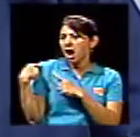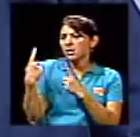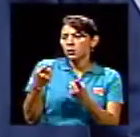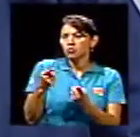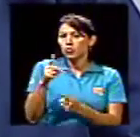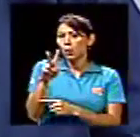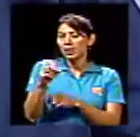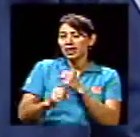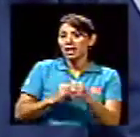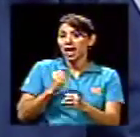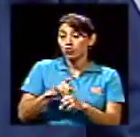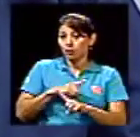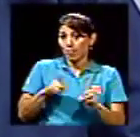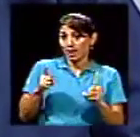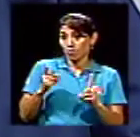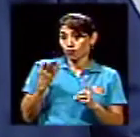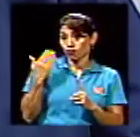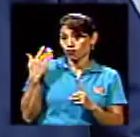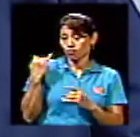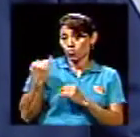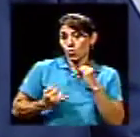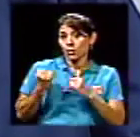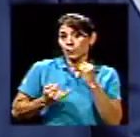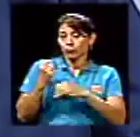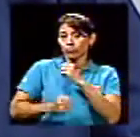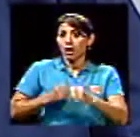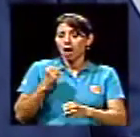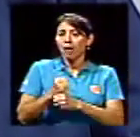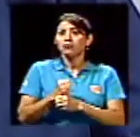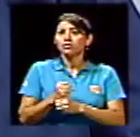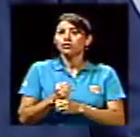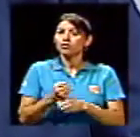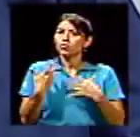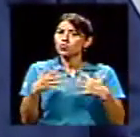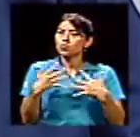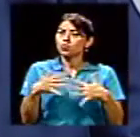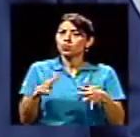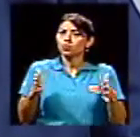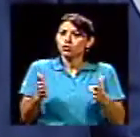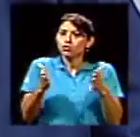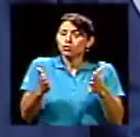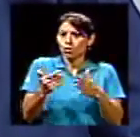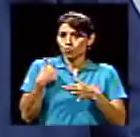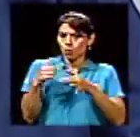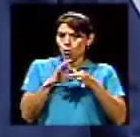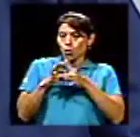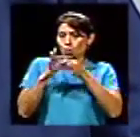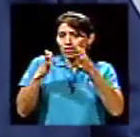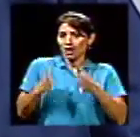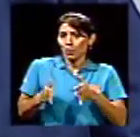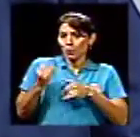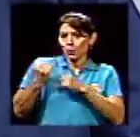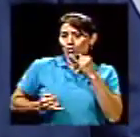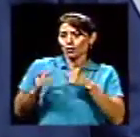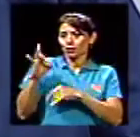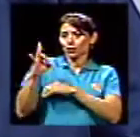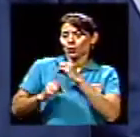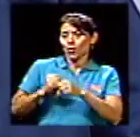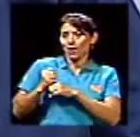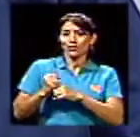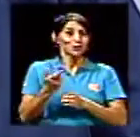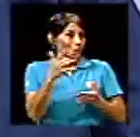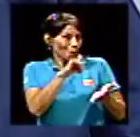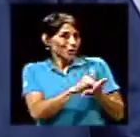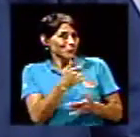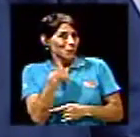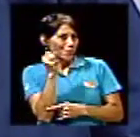por ahí, ¿no? Pero en los últimos años se le ha dado mucha fuerza. Yo estaba coordinador en los últimos ocho años. Por eso le hice la pregunta. Y le hemos dado mucha